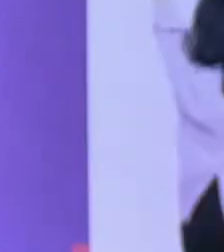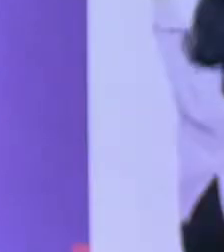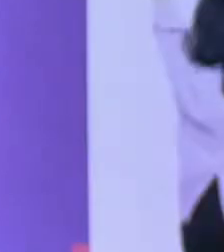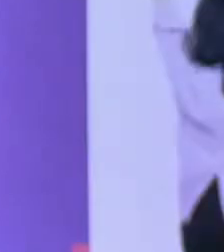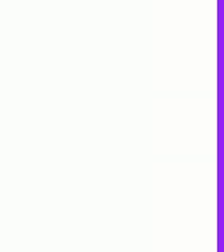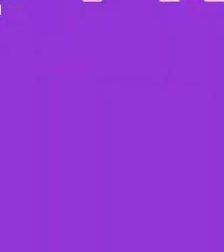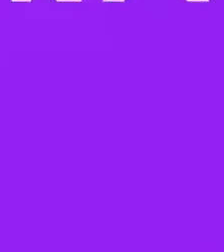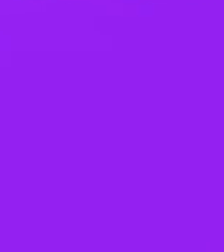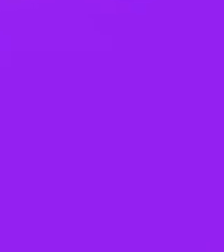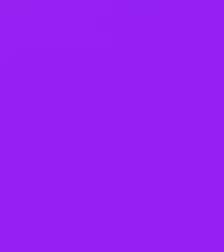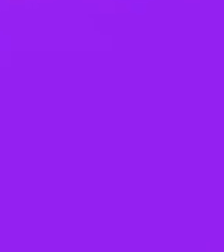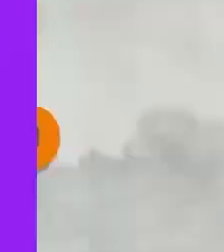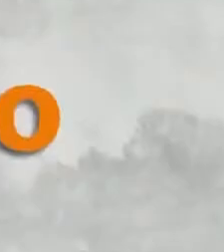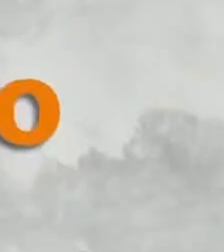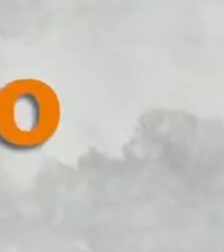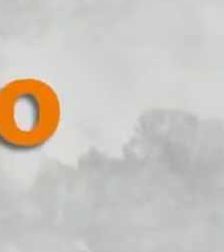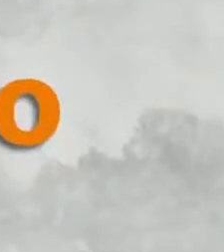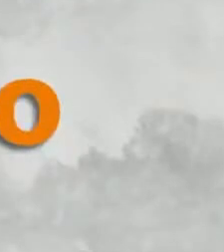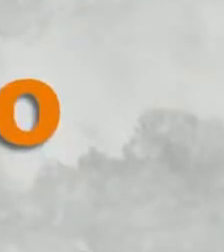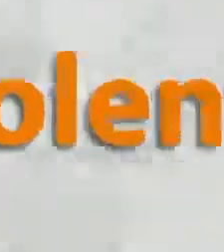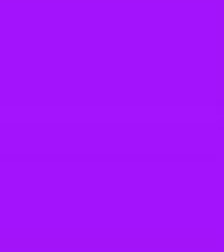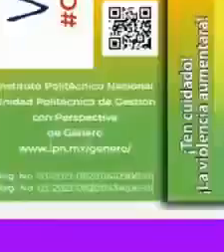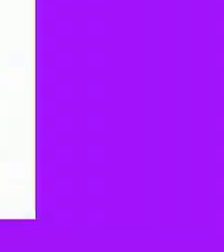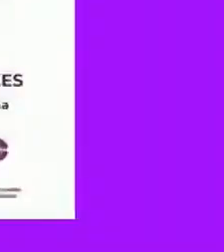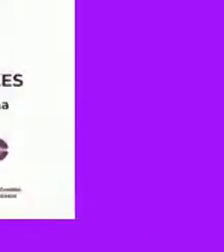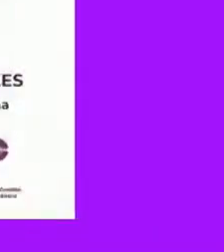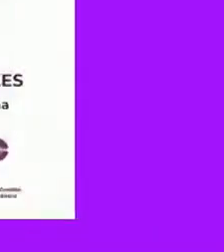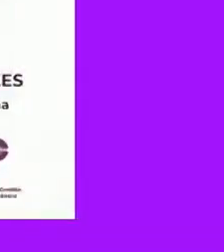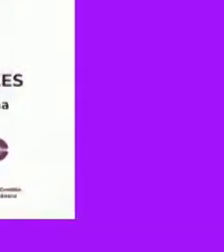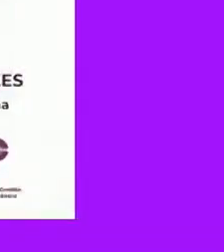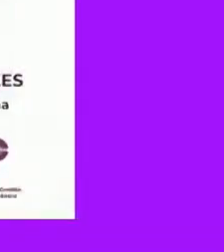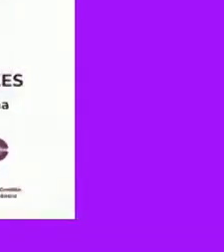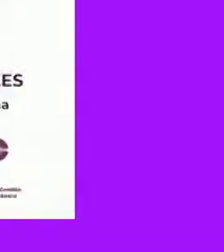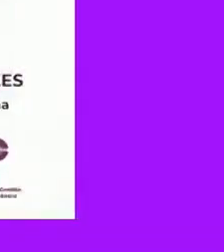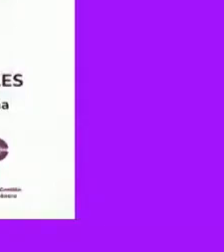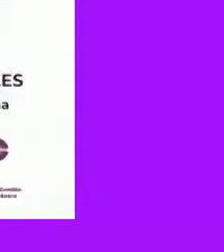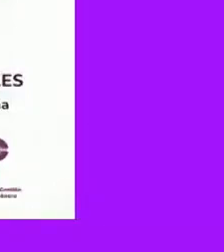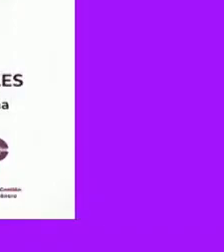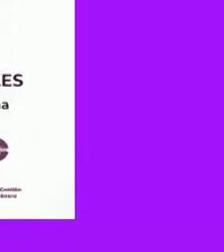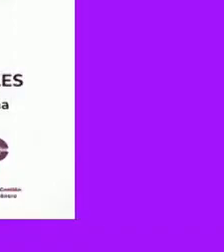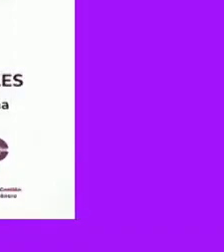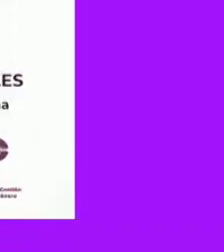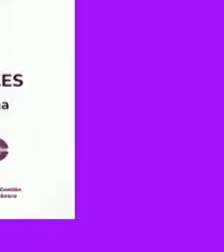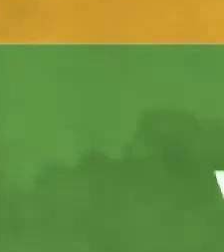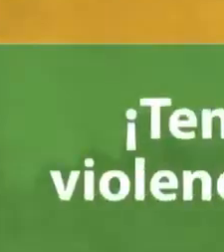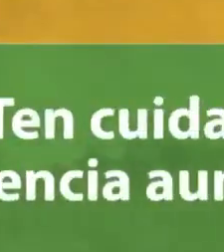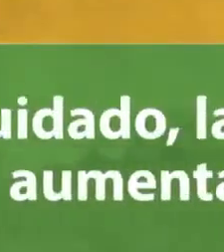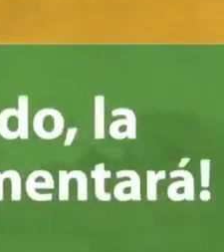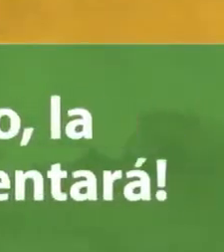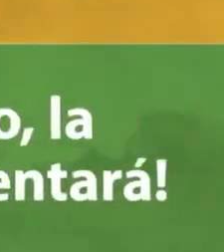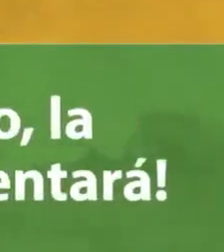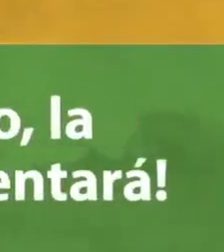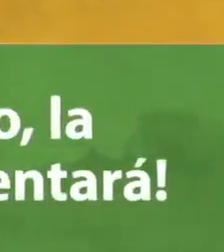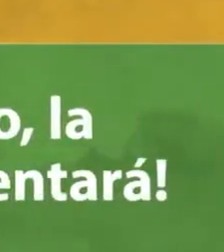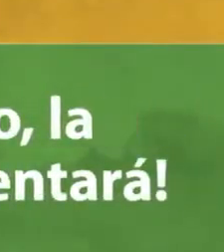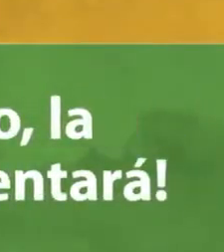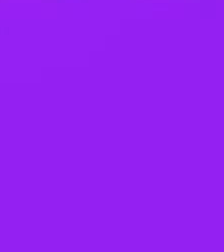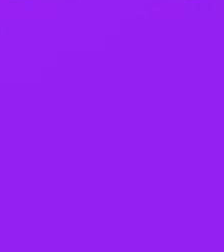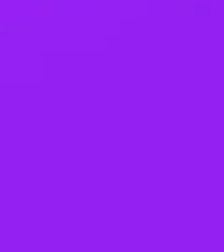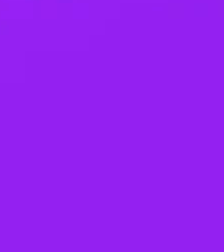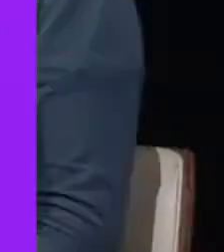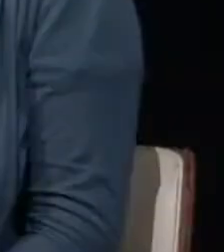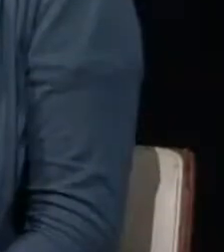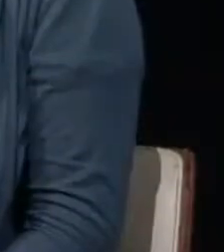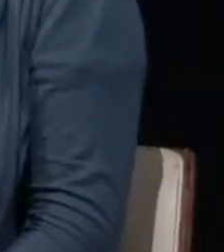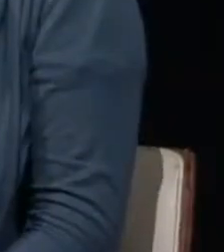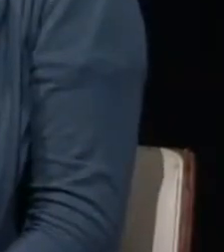Hace más de una década, el Instituto Politécnico Nacional diseñó el violentómetro que ha sido actualizado a propósito de los acosos en las redes sociales.